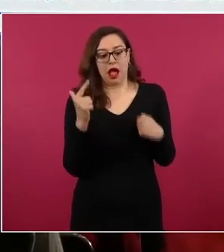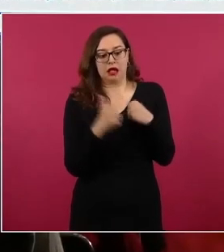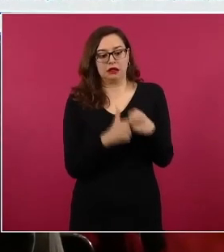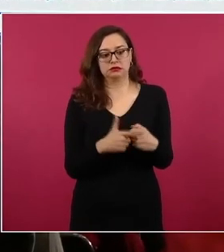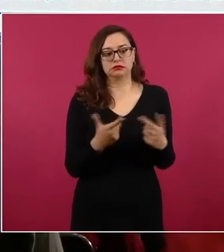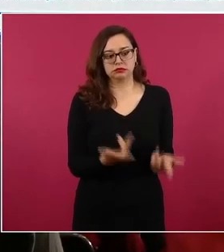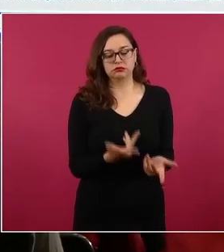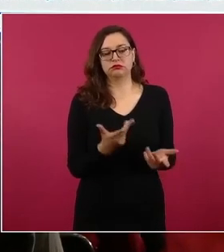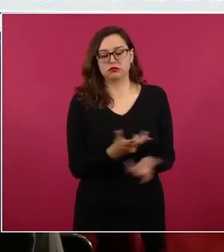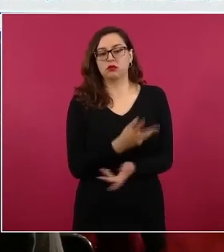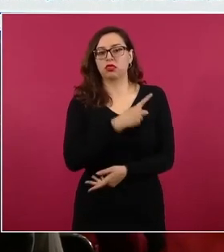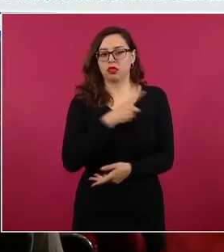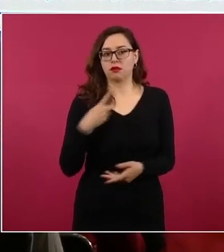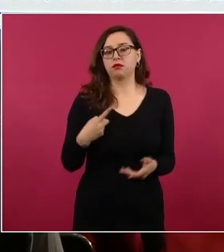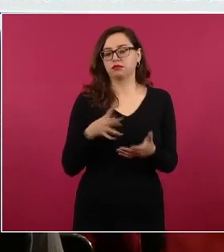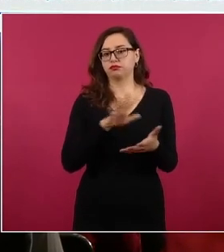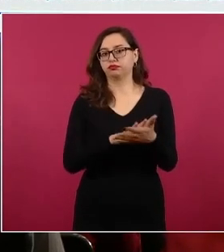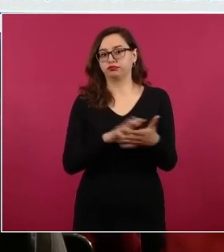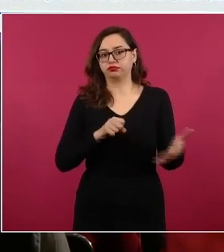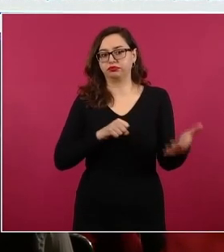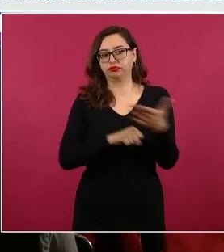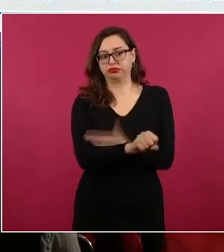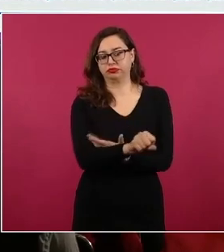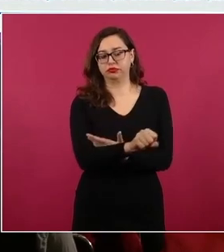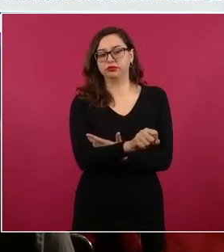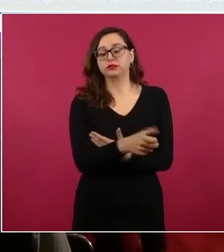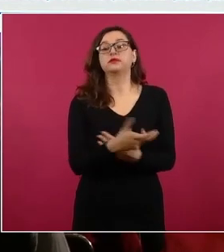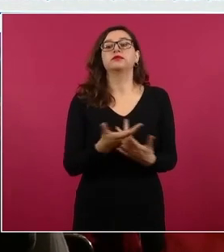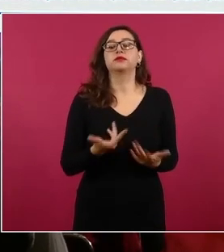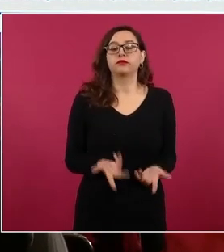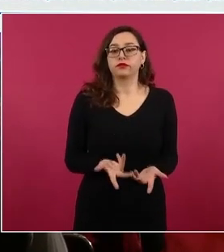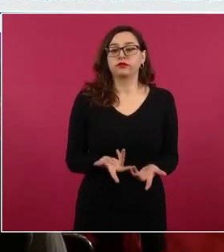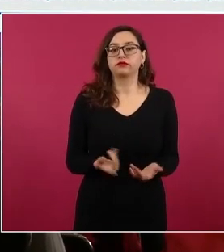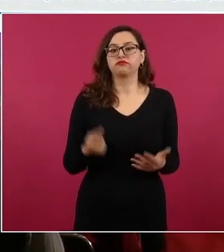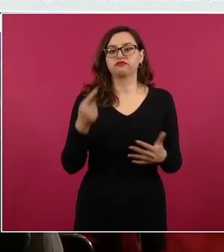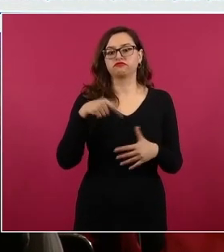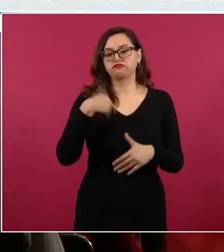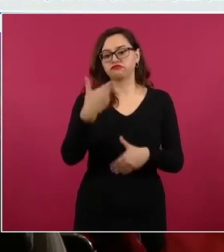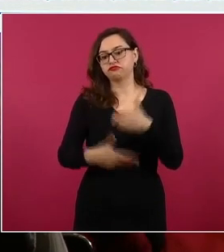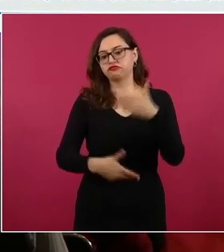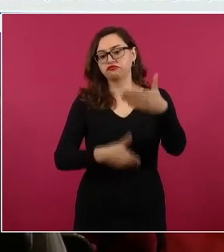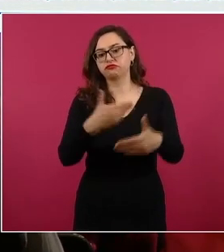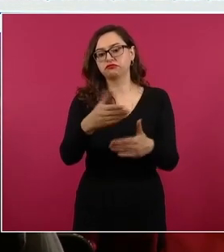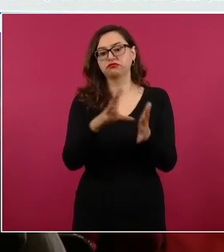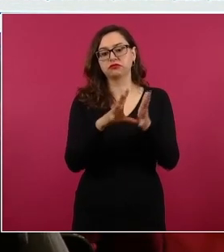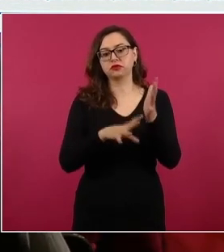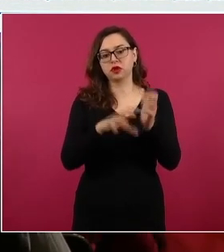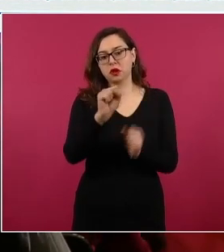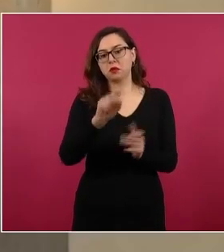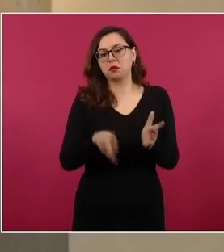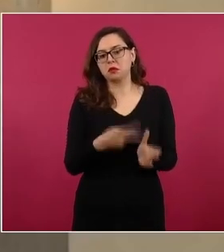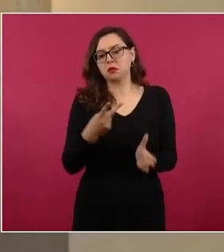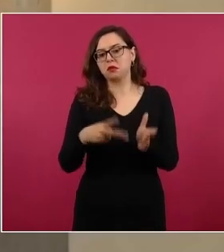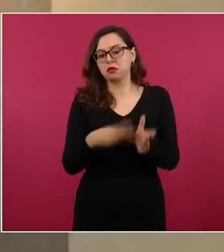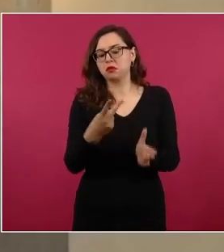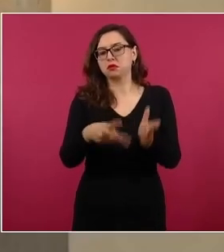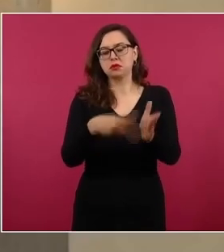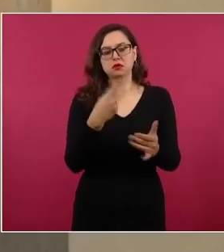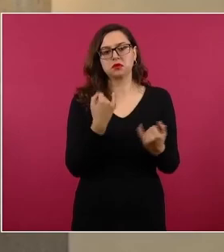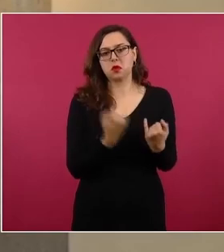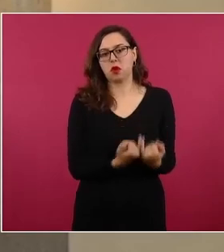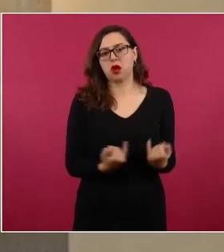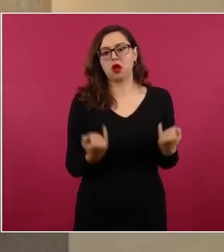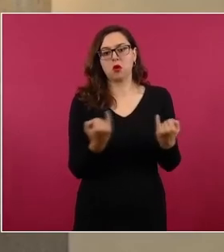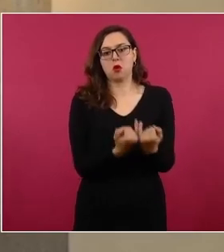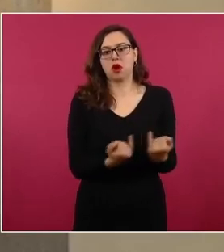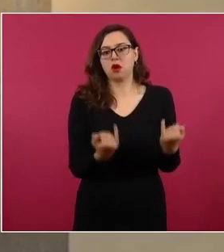cinco años. En subsecuentes reformas se mantuvo esta figura estableciendo, por ejemplo, que aplicaría